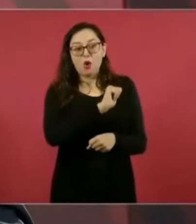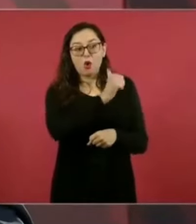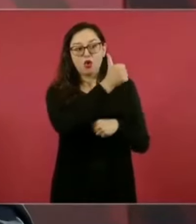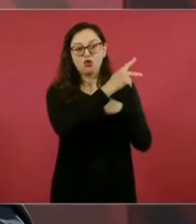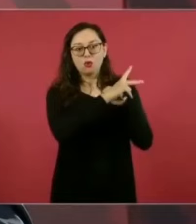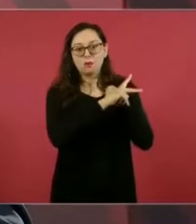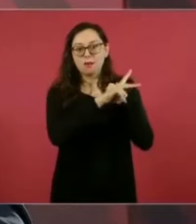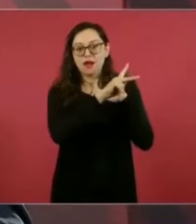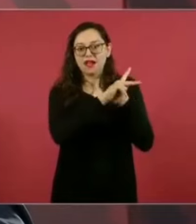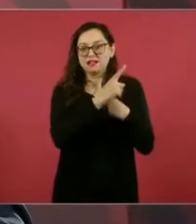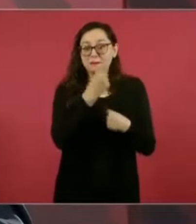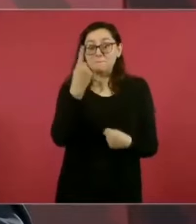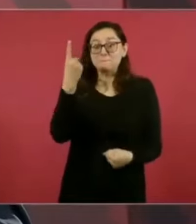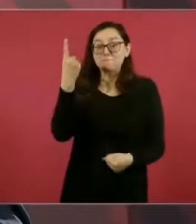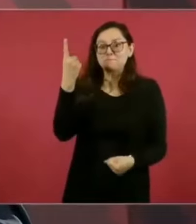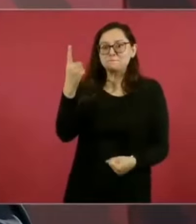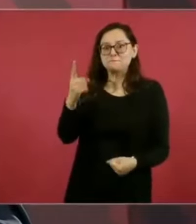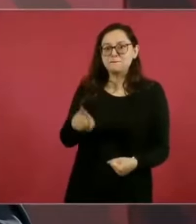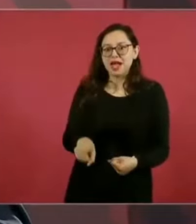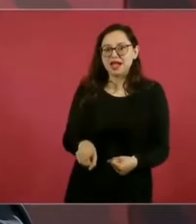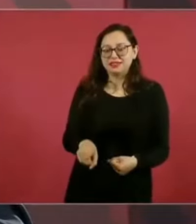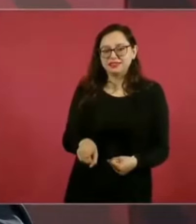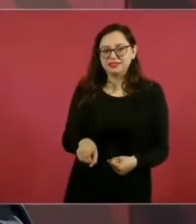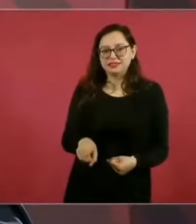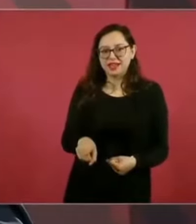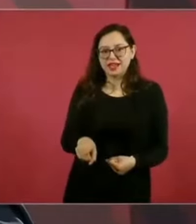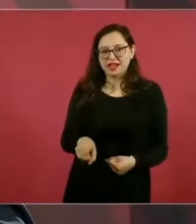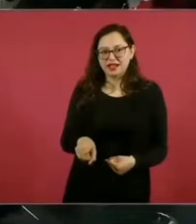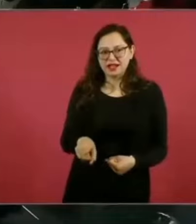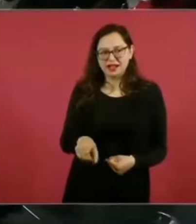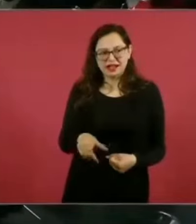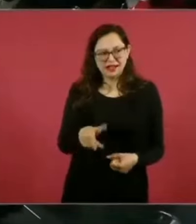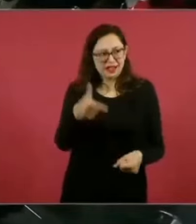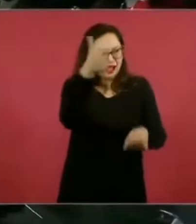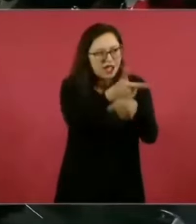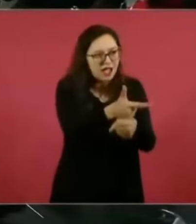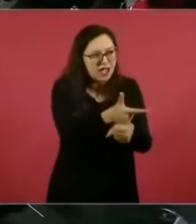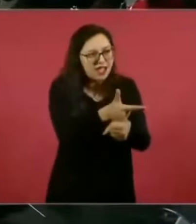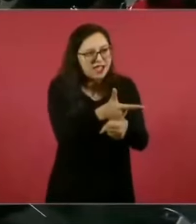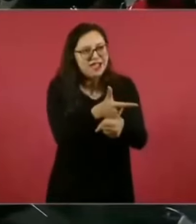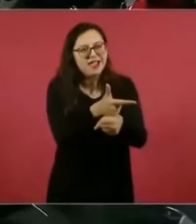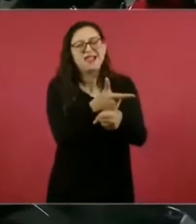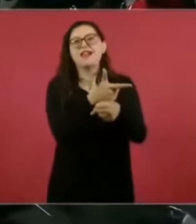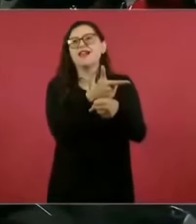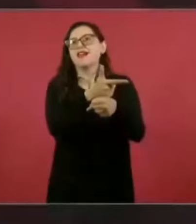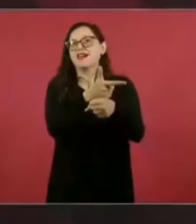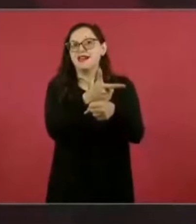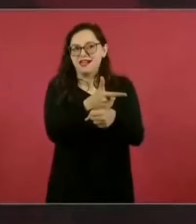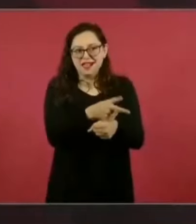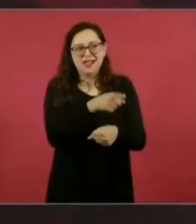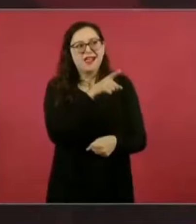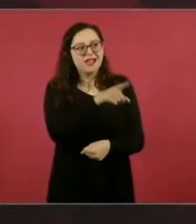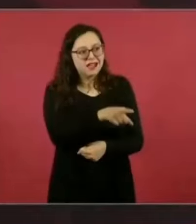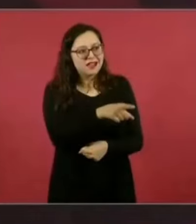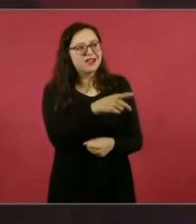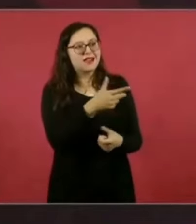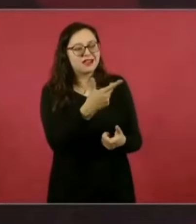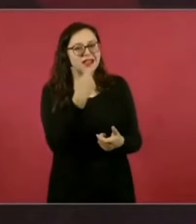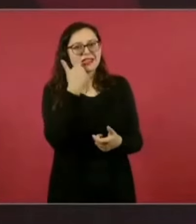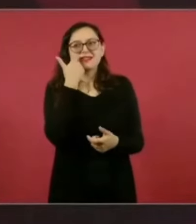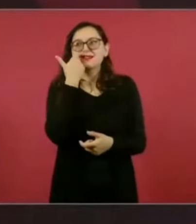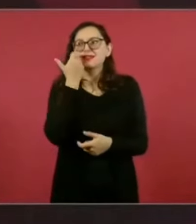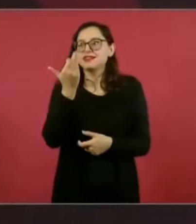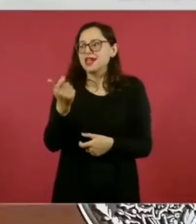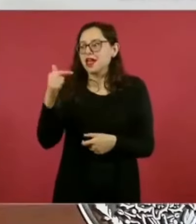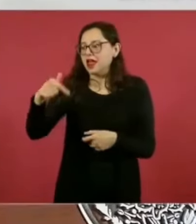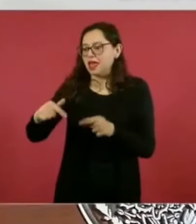poder tener injerencia en los asuntos